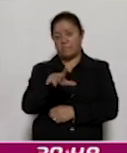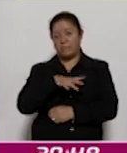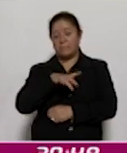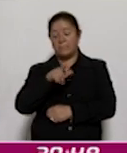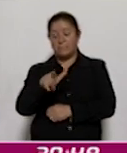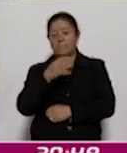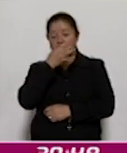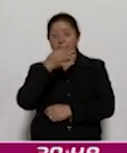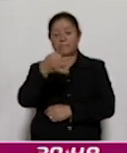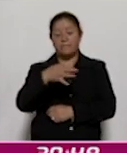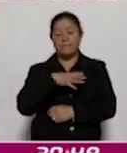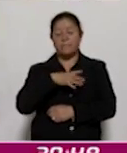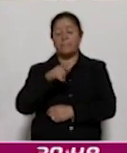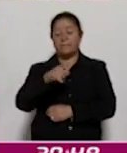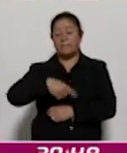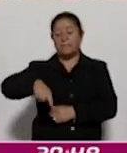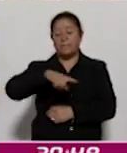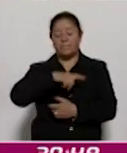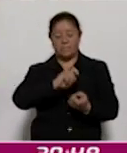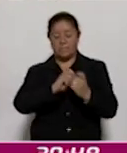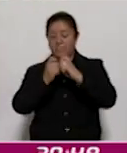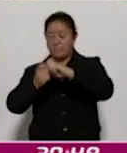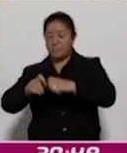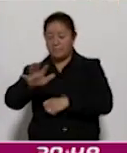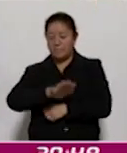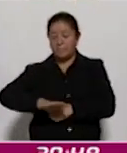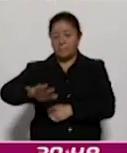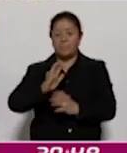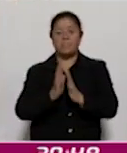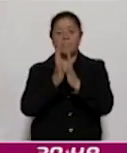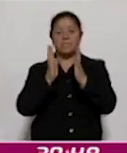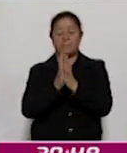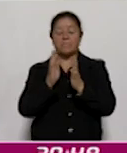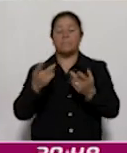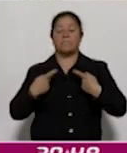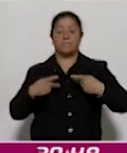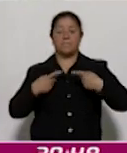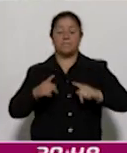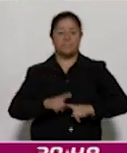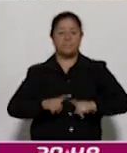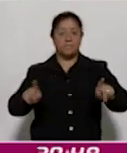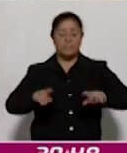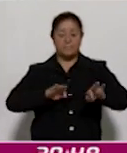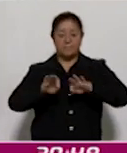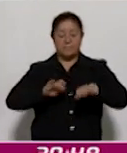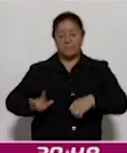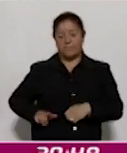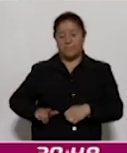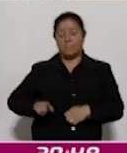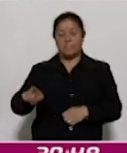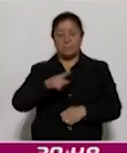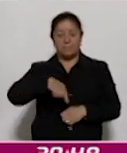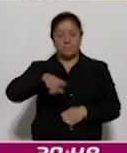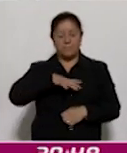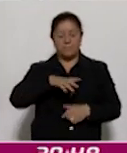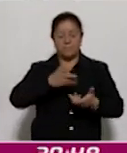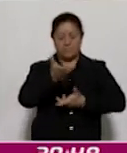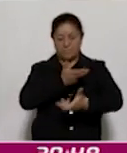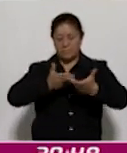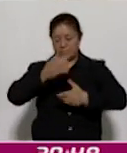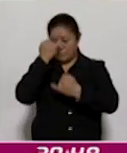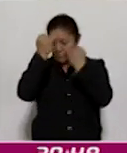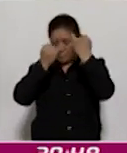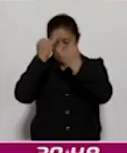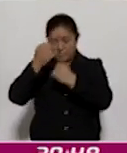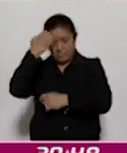transversalidad institucional en la metrópolis de la entidad, en el que participaron diferentes funcionarios estatales quienes intercambiaron ideas y experiencias. El